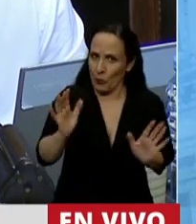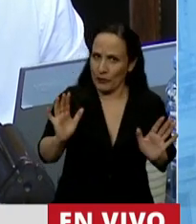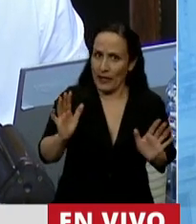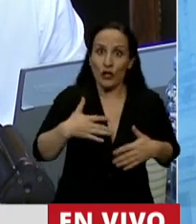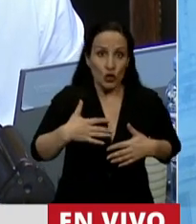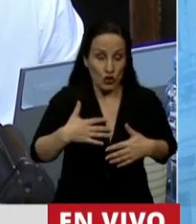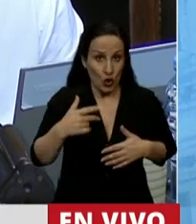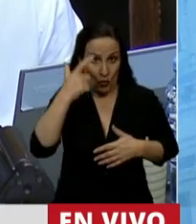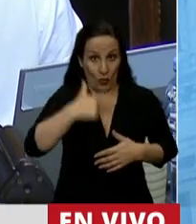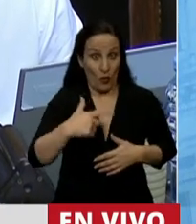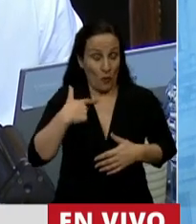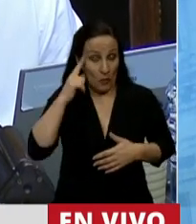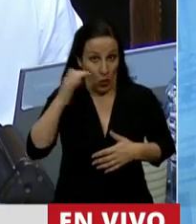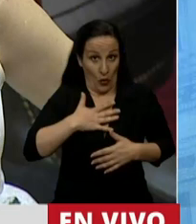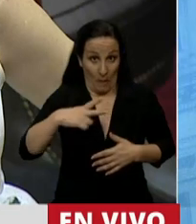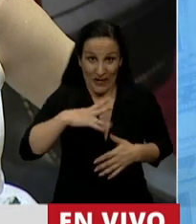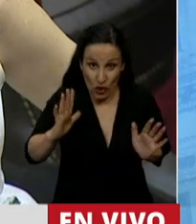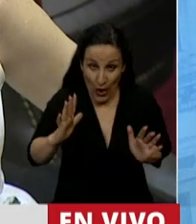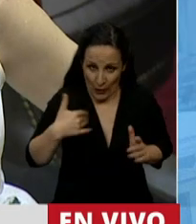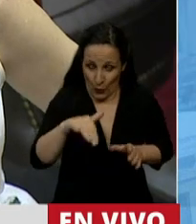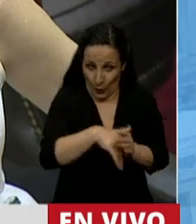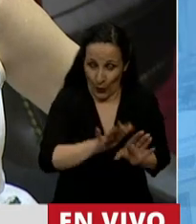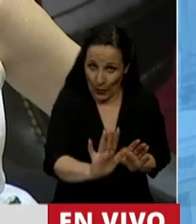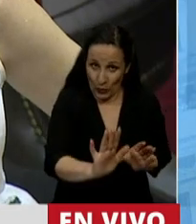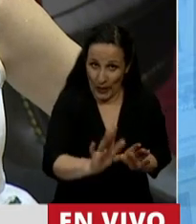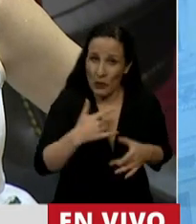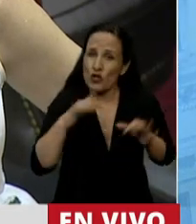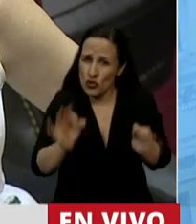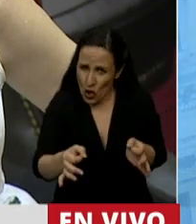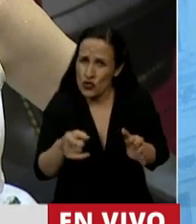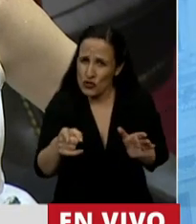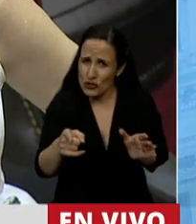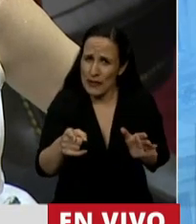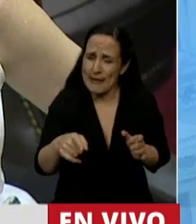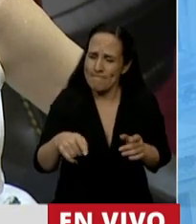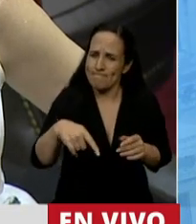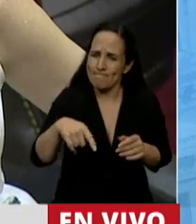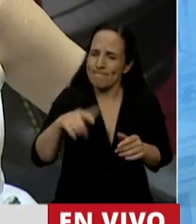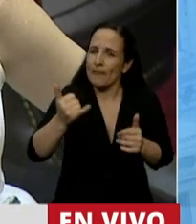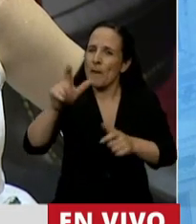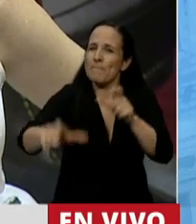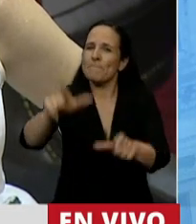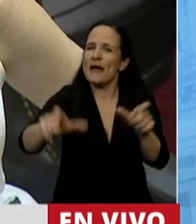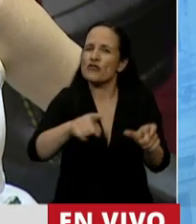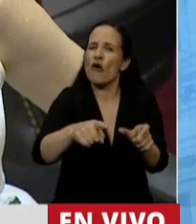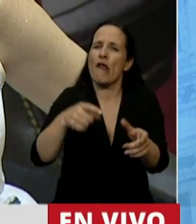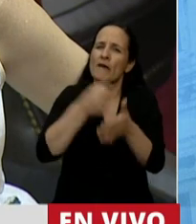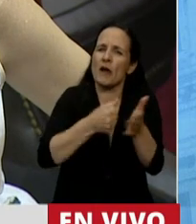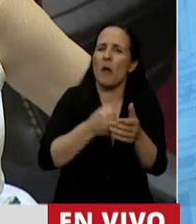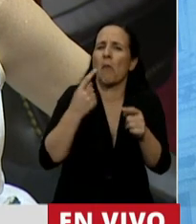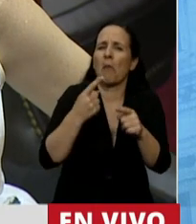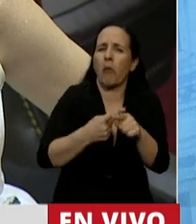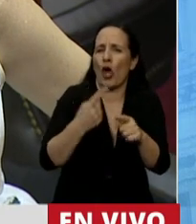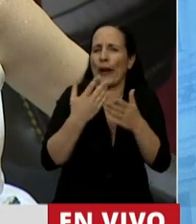lo que voy a emitir el voto, yo reconozco que enfrente existe alguien que está discutiendo por la libertad, por la